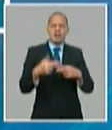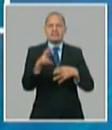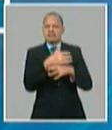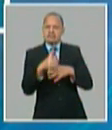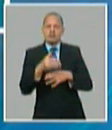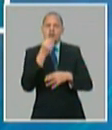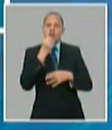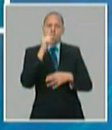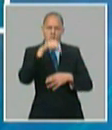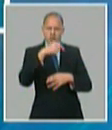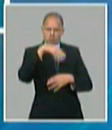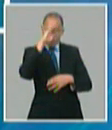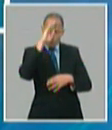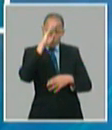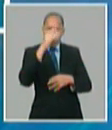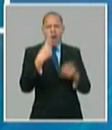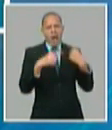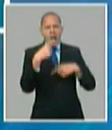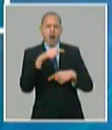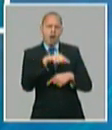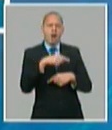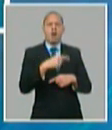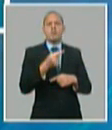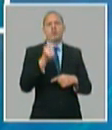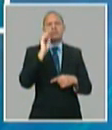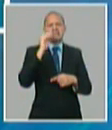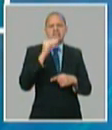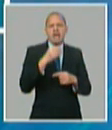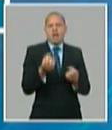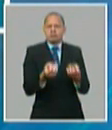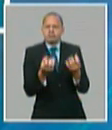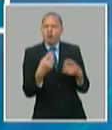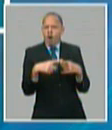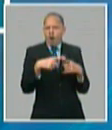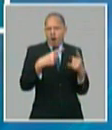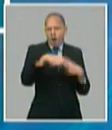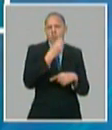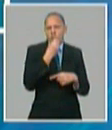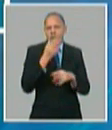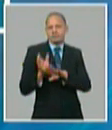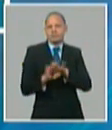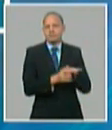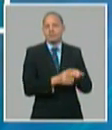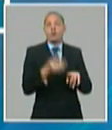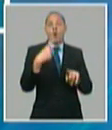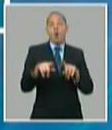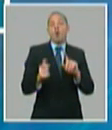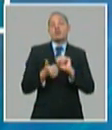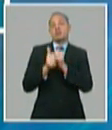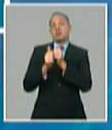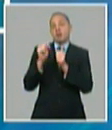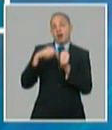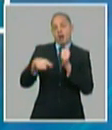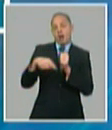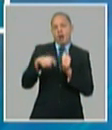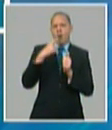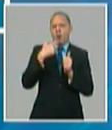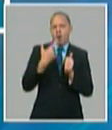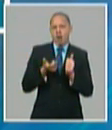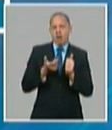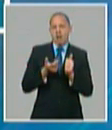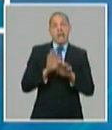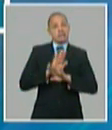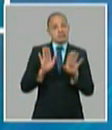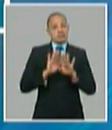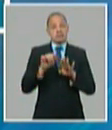en el deporte que es una de las cuestiones que nos ha afectado este año también incluso el producto interno bruto bueno los practicantes sistemáticos